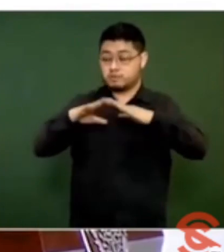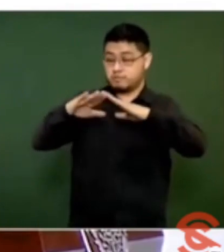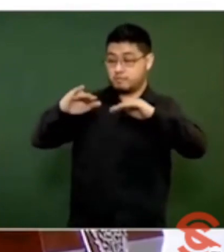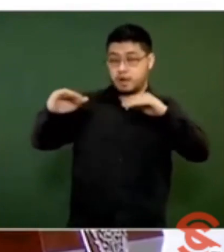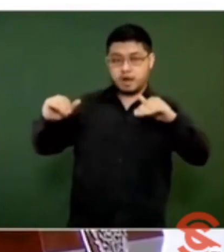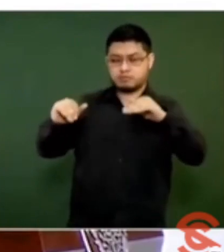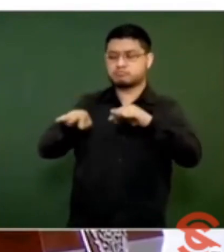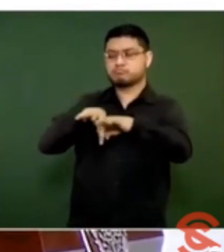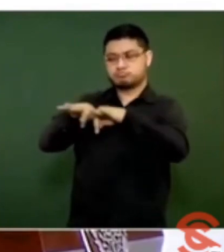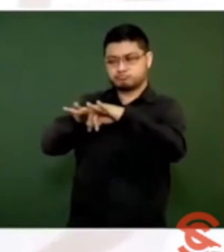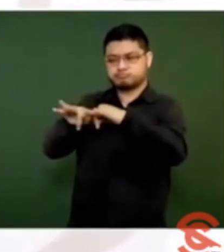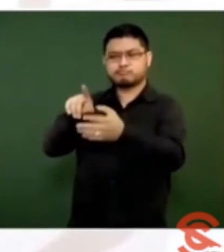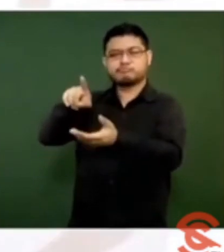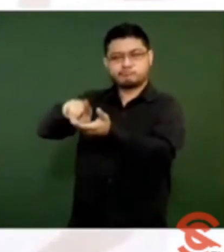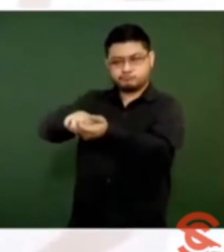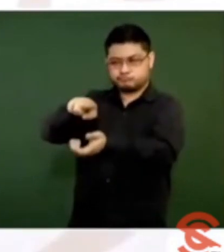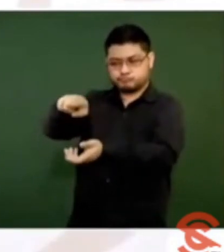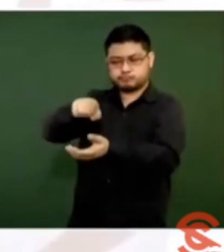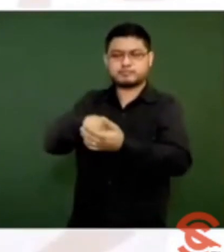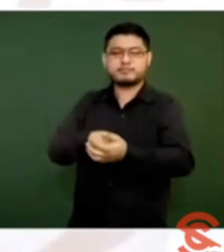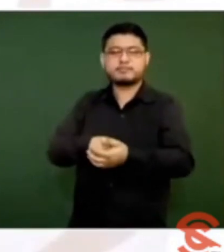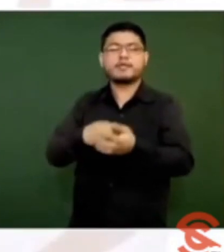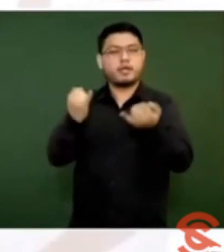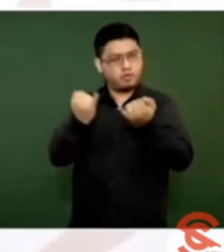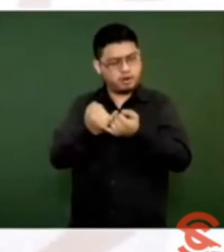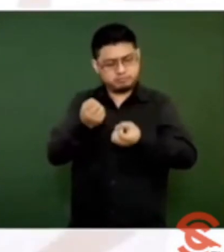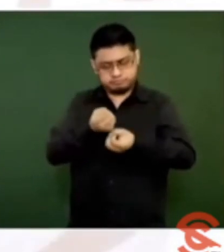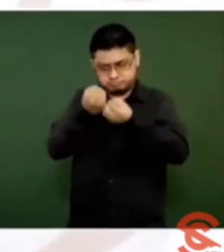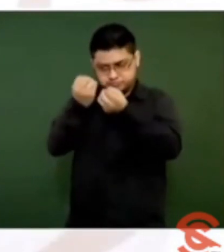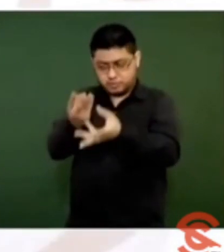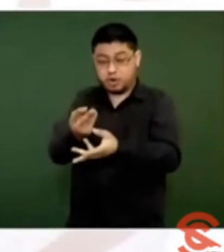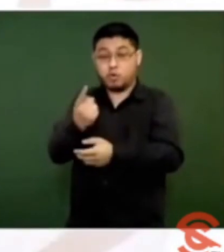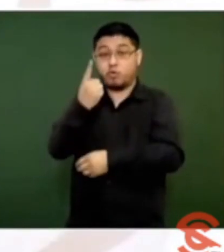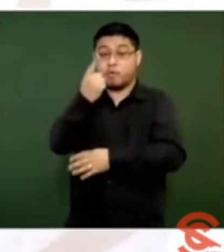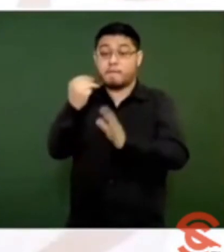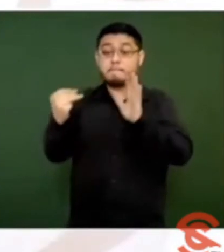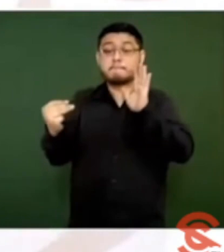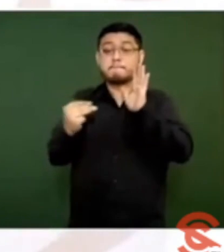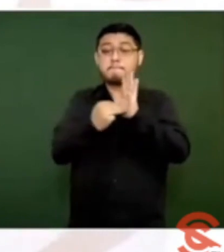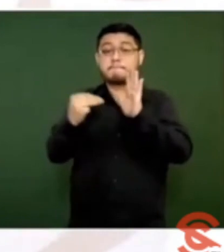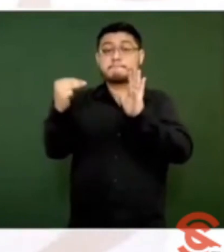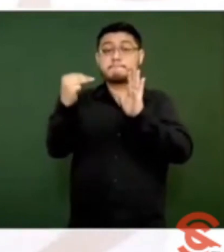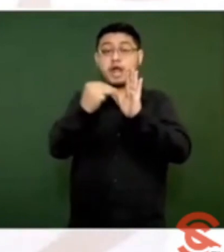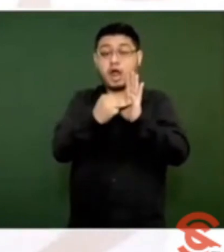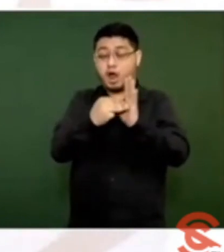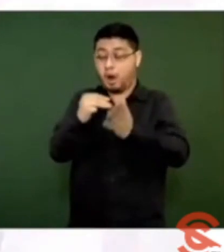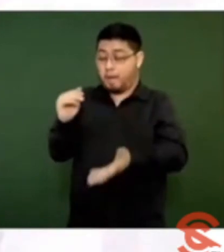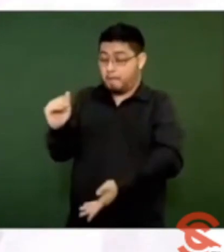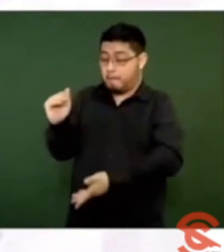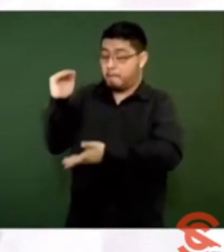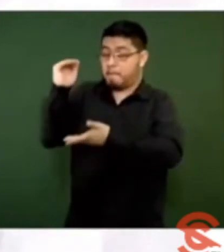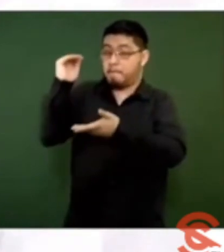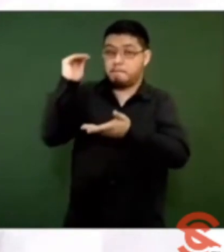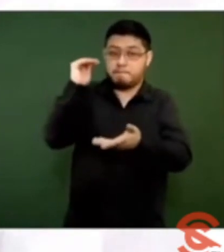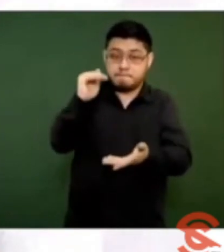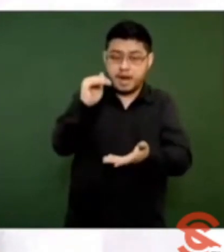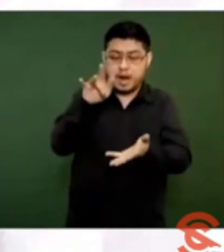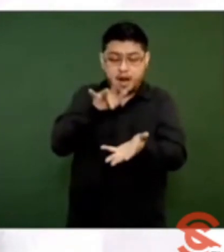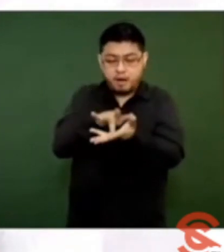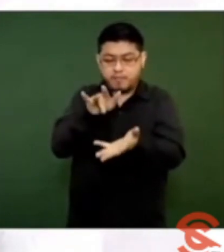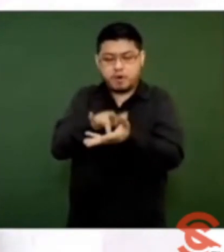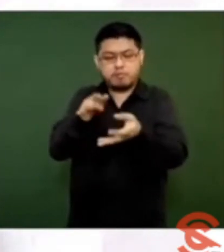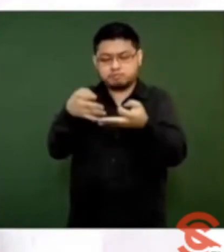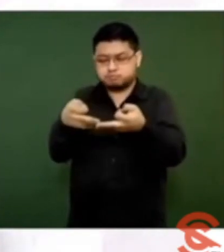estamos entregando de manera gratuita un millón de toneladas de fertilizantes a todos los